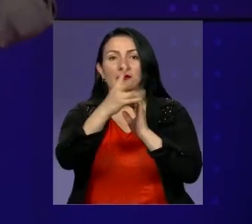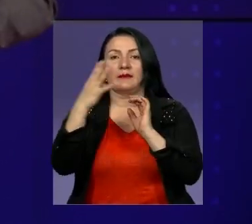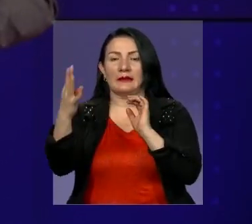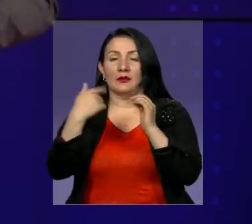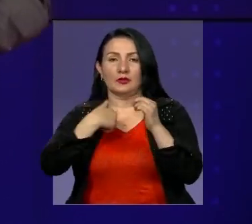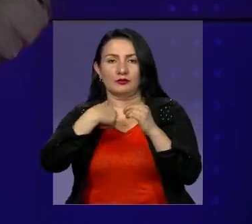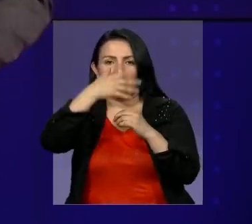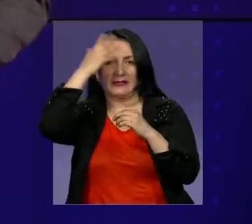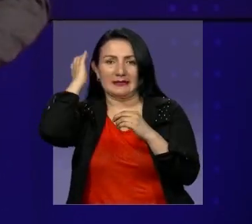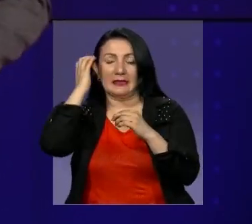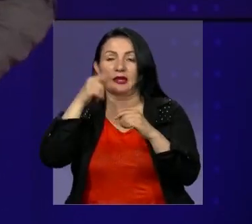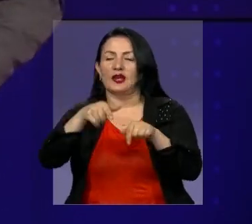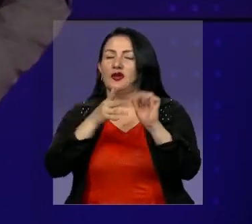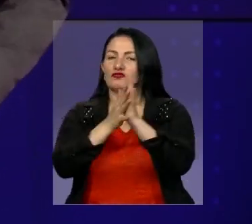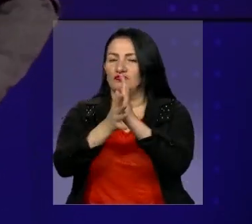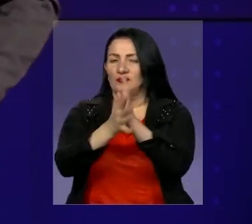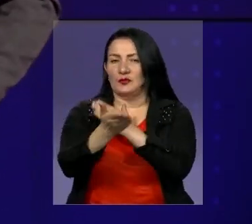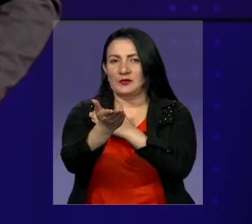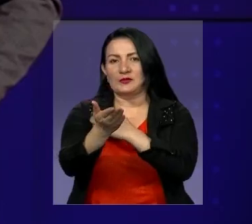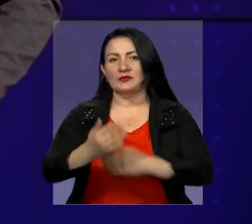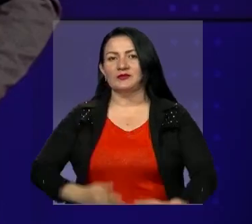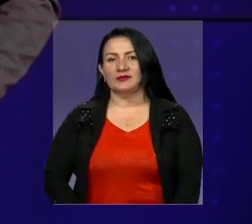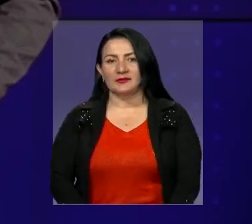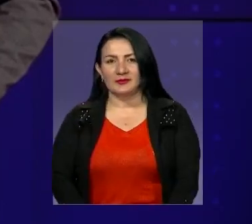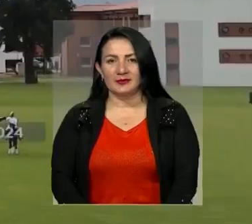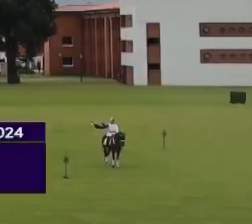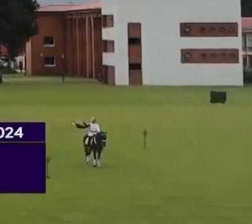Yo soy Cristian León y aquí están nuestros titulares.